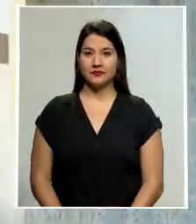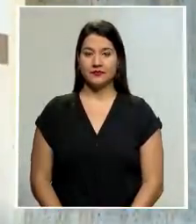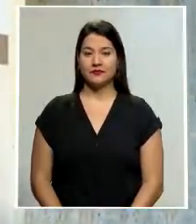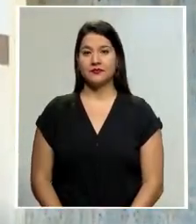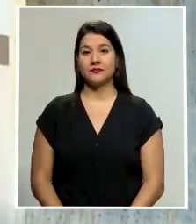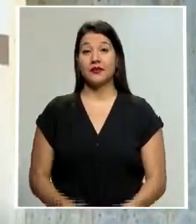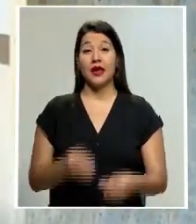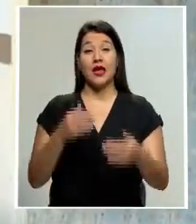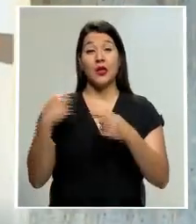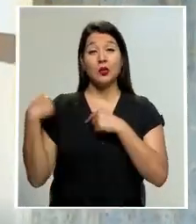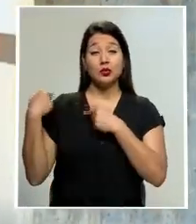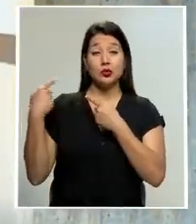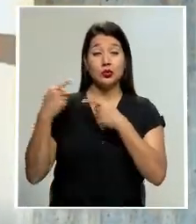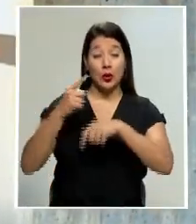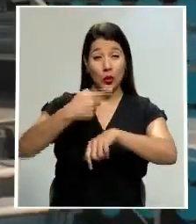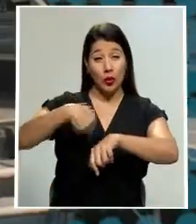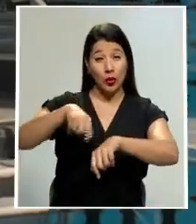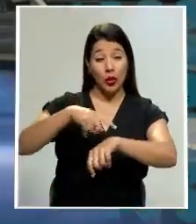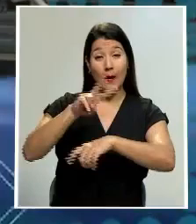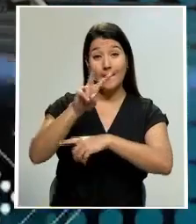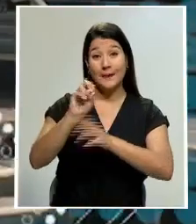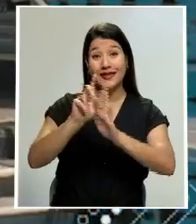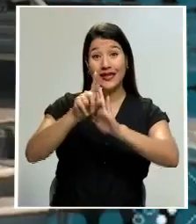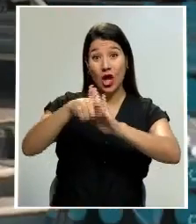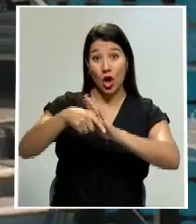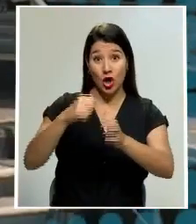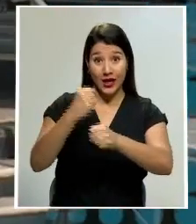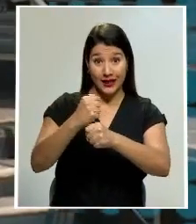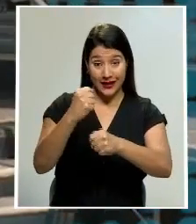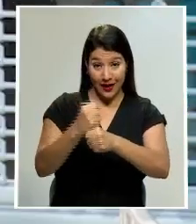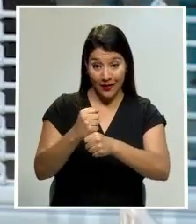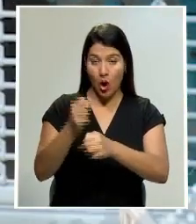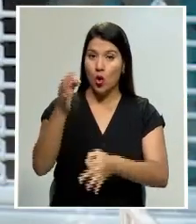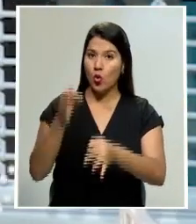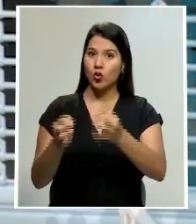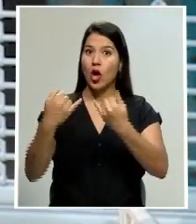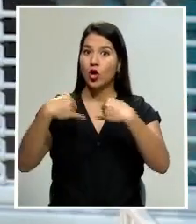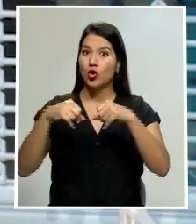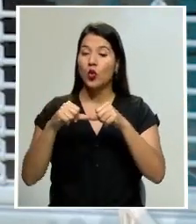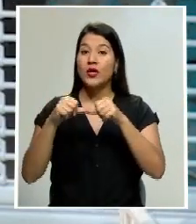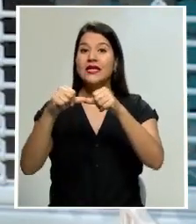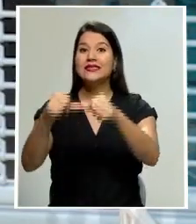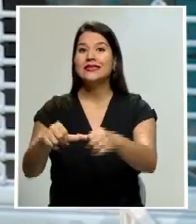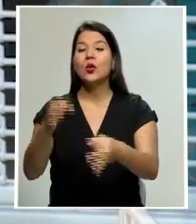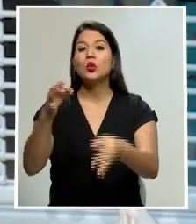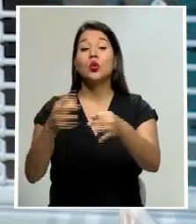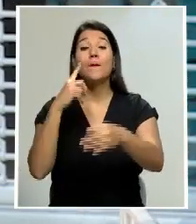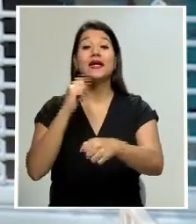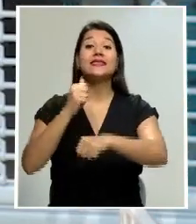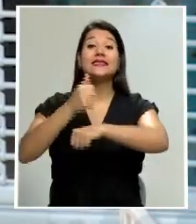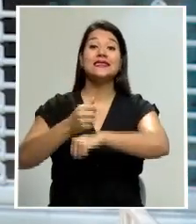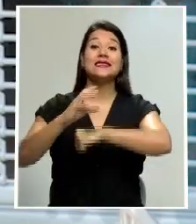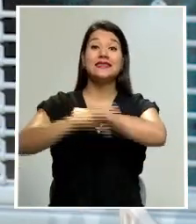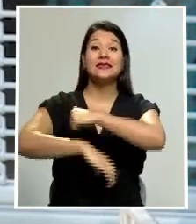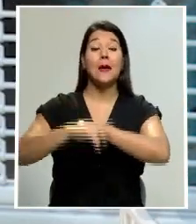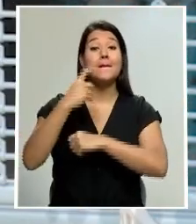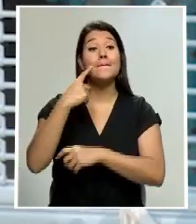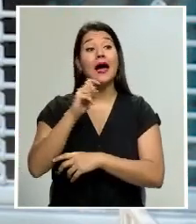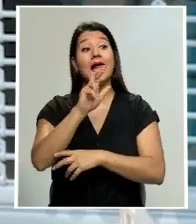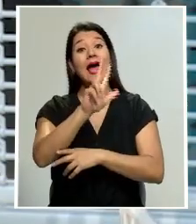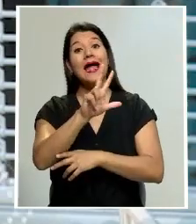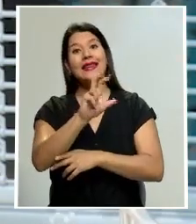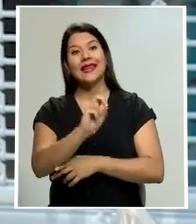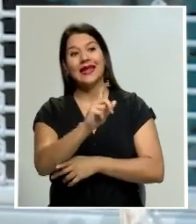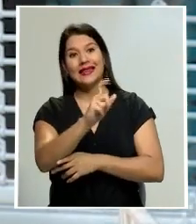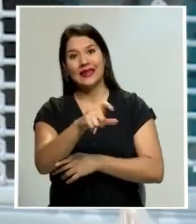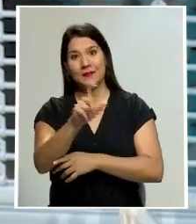Tras casi 20 horas de trabajo, el Juzgado Penal de Hacienda continúa en la audiencia de solicitud de medidas cautelares para los 30 detenidos por el caso